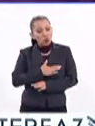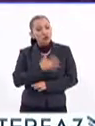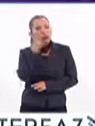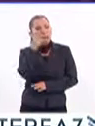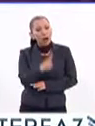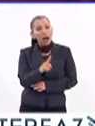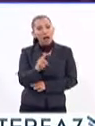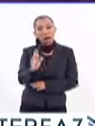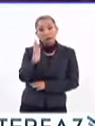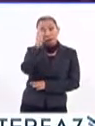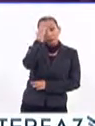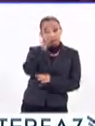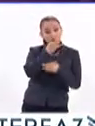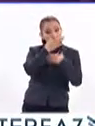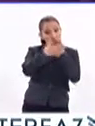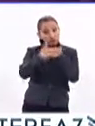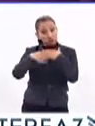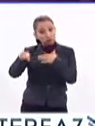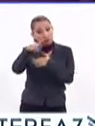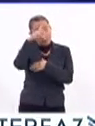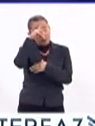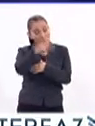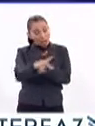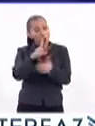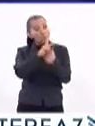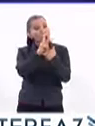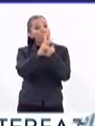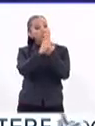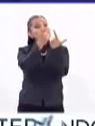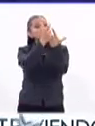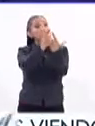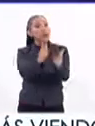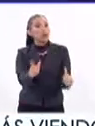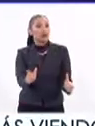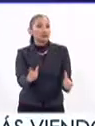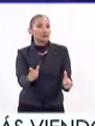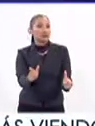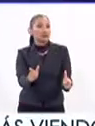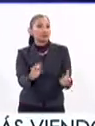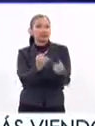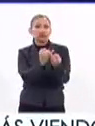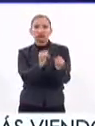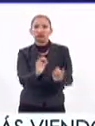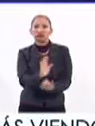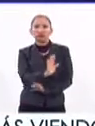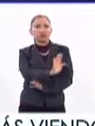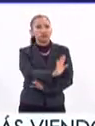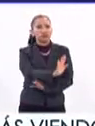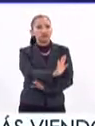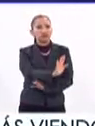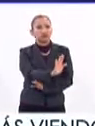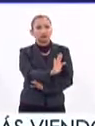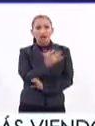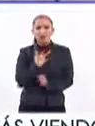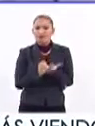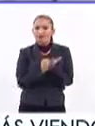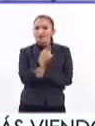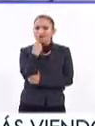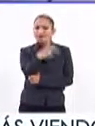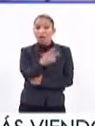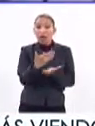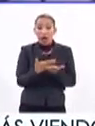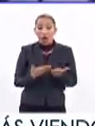para recordar que México es un país libre, independiente, soberano.